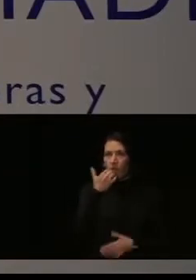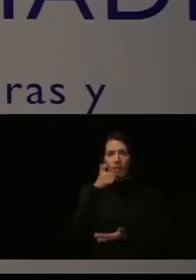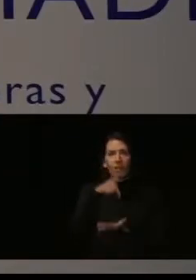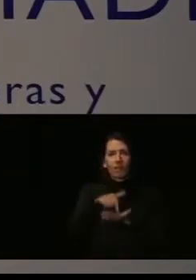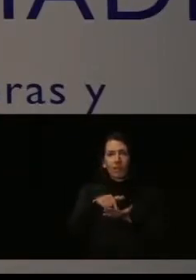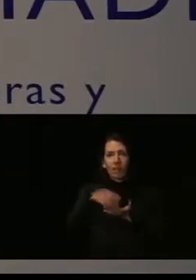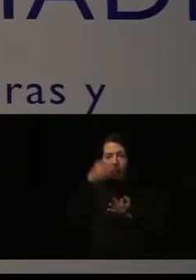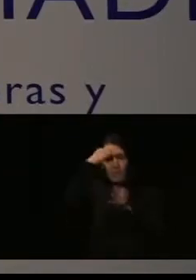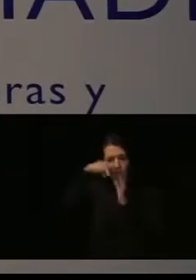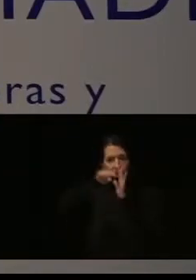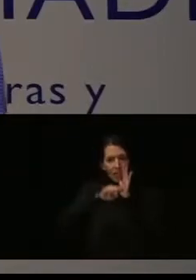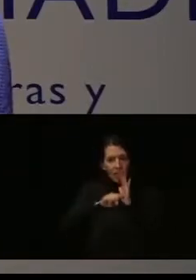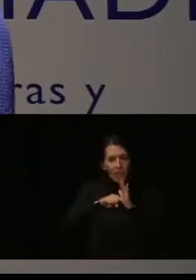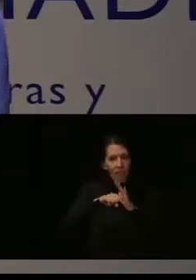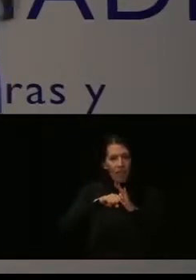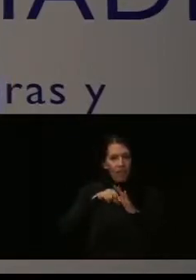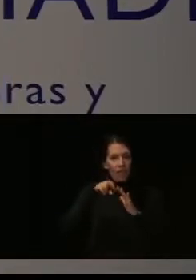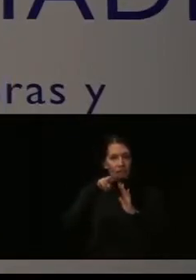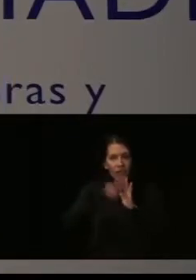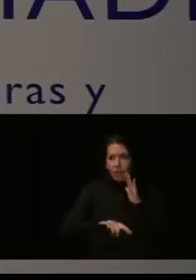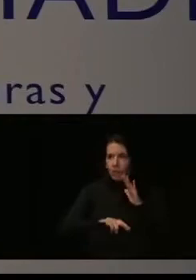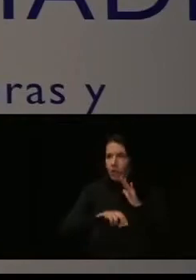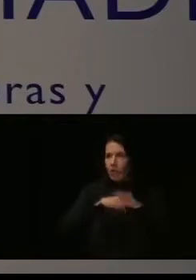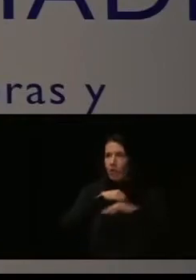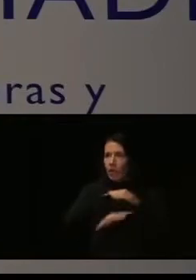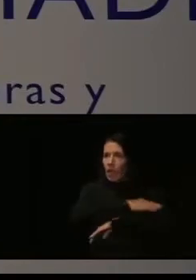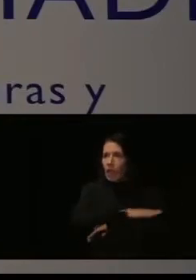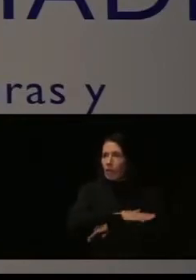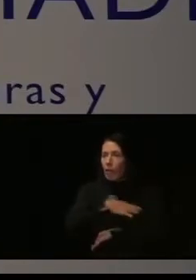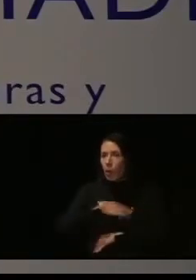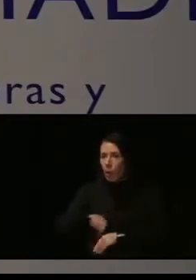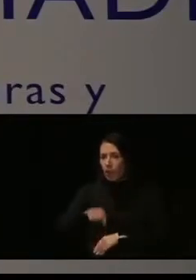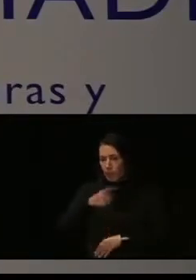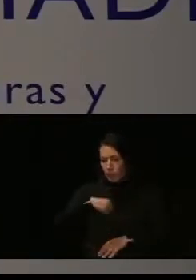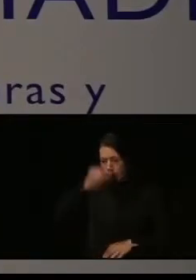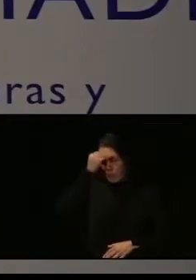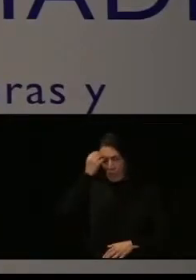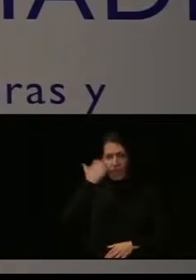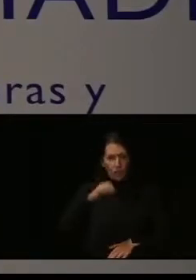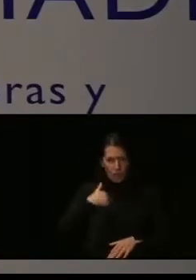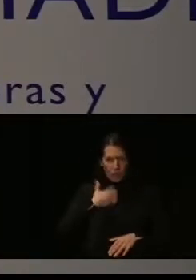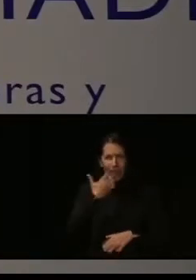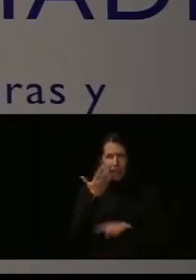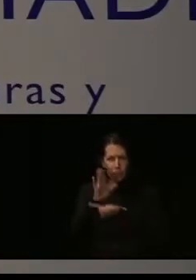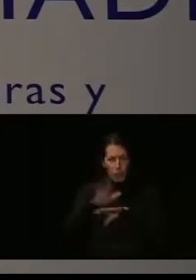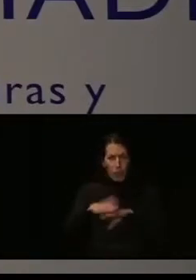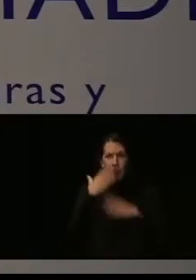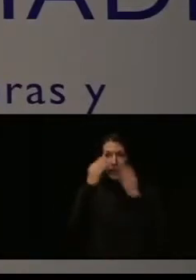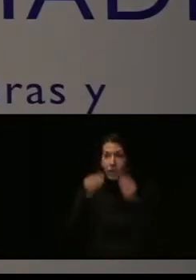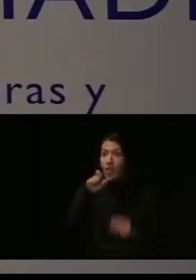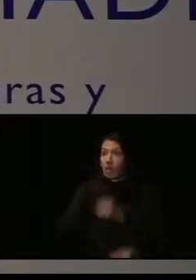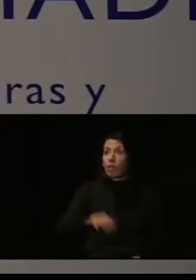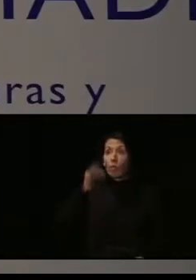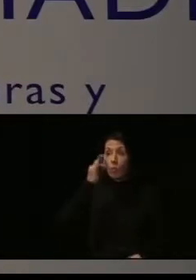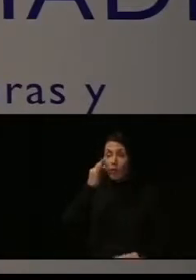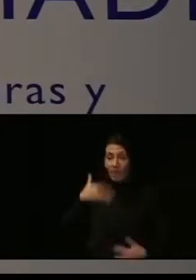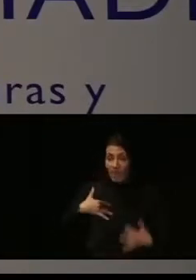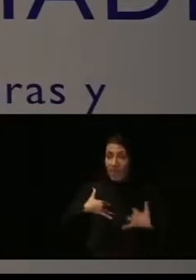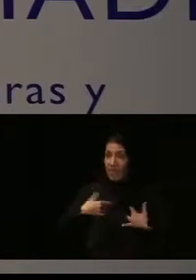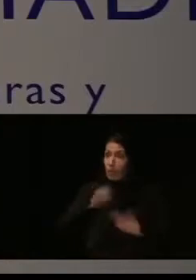cumplimiento de requisitos administrativos. Esto así puede llamar la atención, pero os pongo un ejemplo para que lo entendáis. Una mujer víctima de trata,